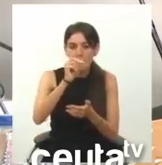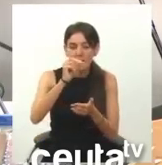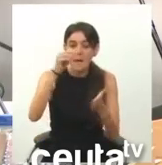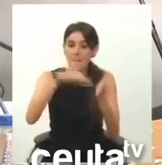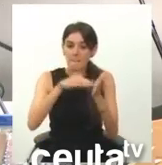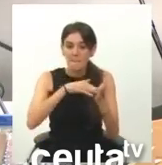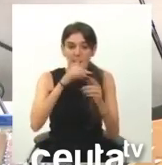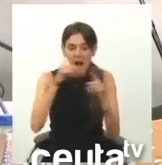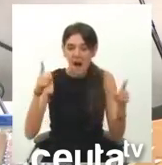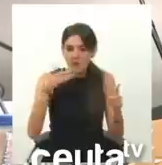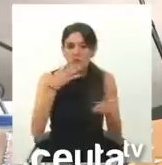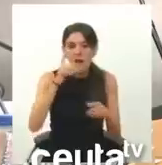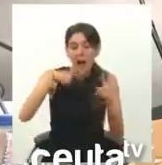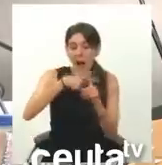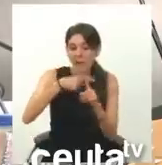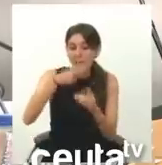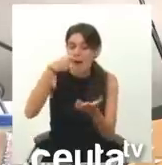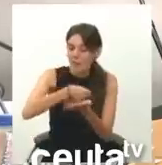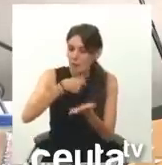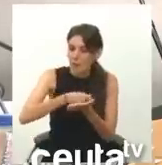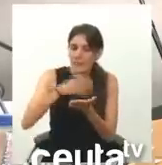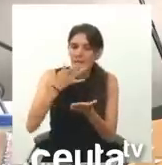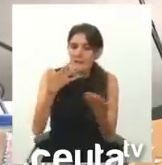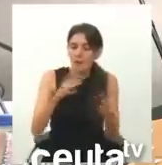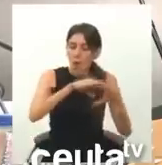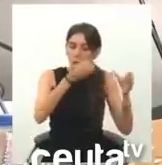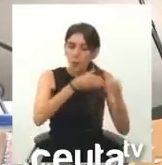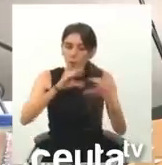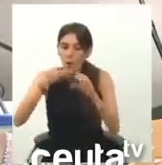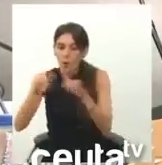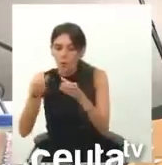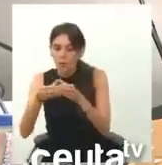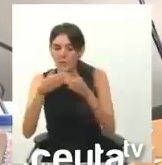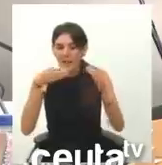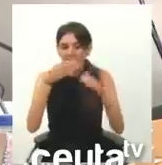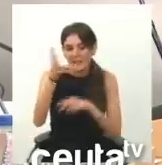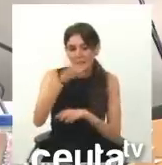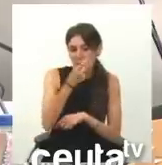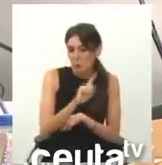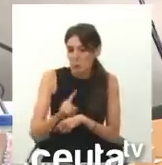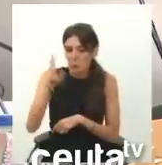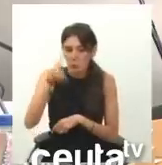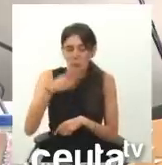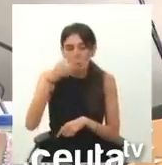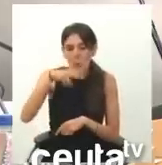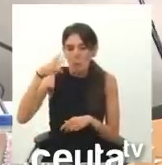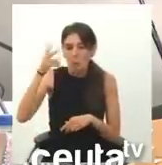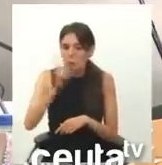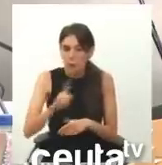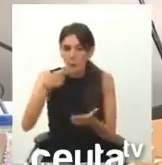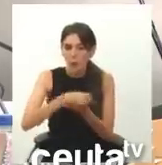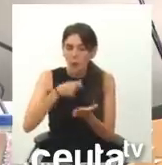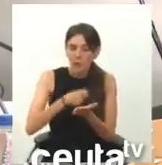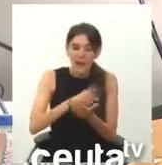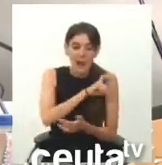anuales más lo que le cuesta a la ciudad, el resto de grupos de inasistentes que habitualmente no asisten a nada, usted que tampoco va